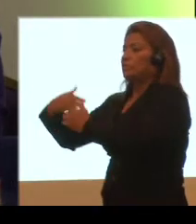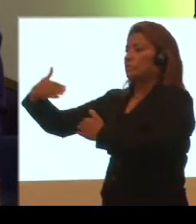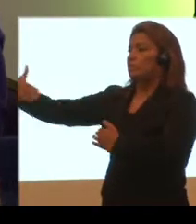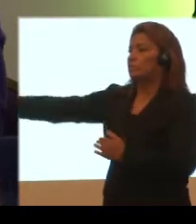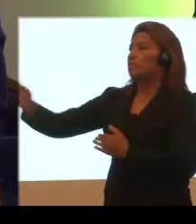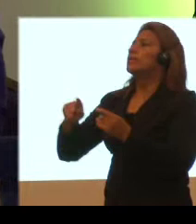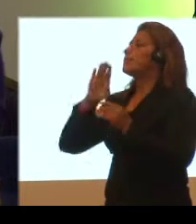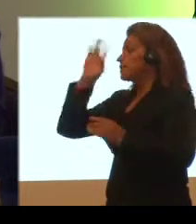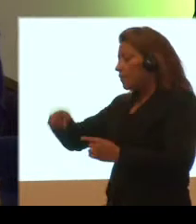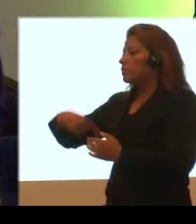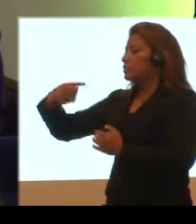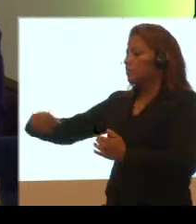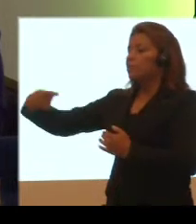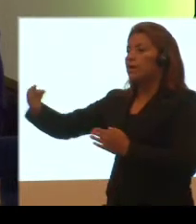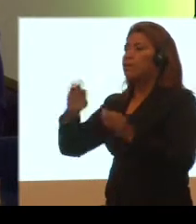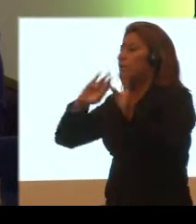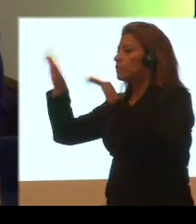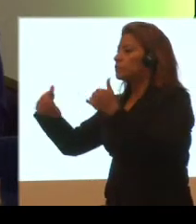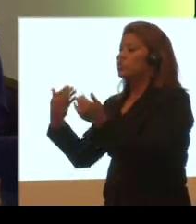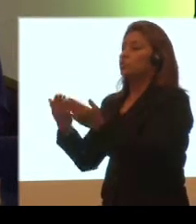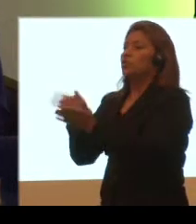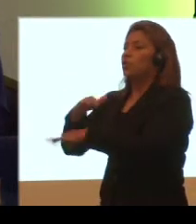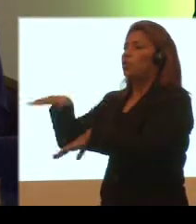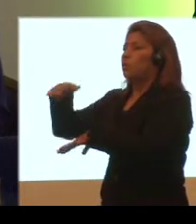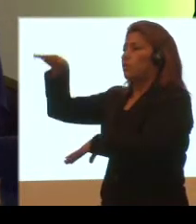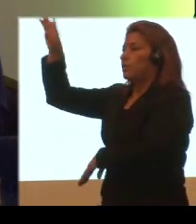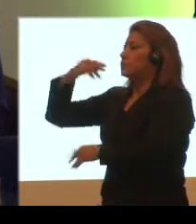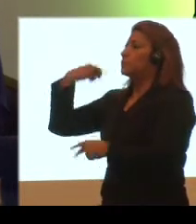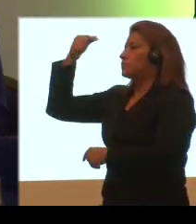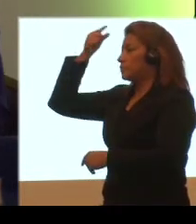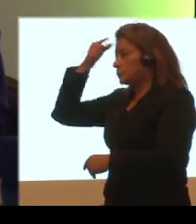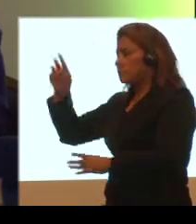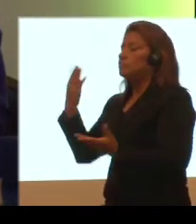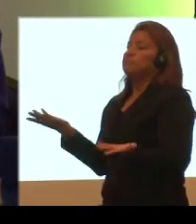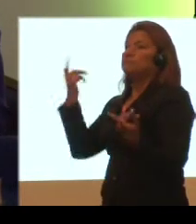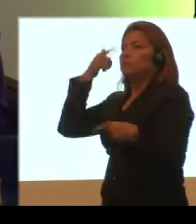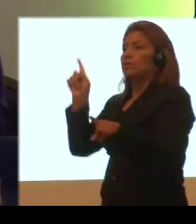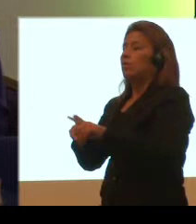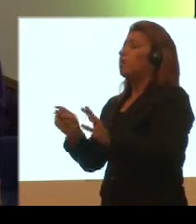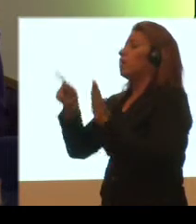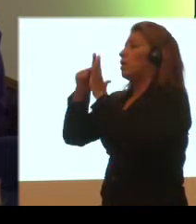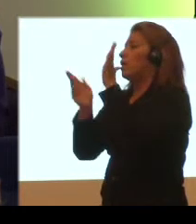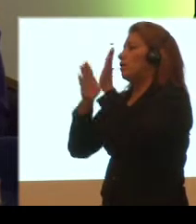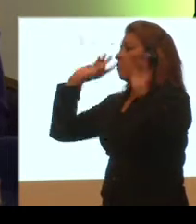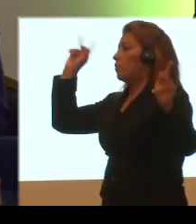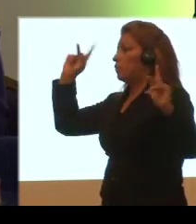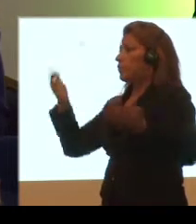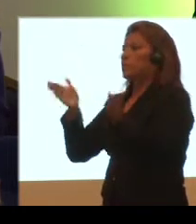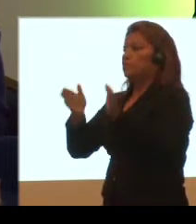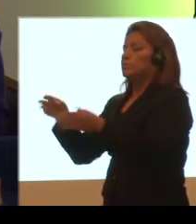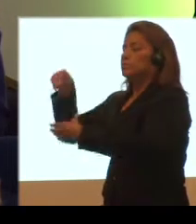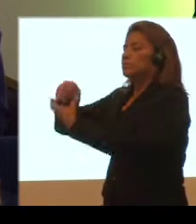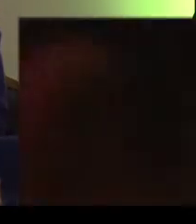y de forma articulada por todos los niveles de gobierno de acuerdo con las políticas y los planes emitidos